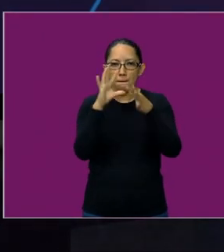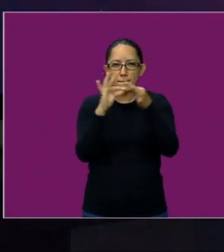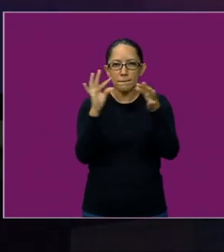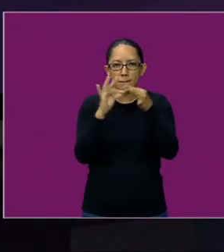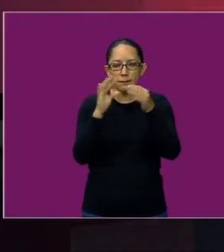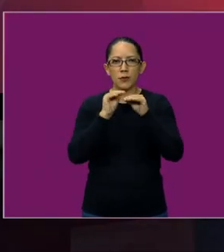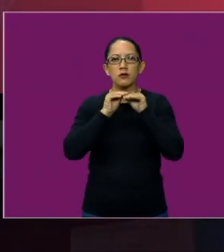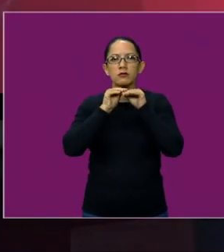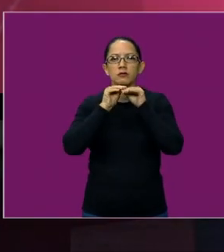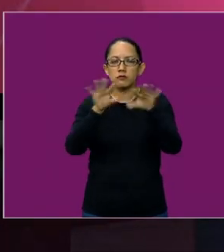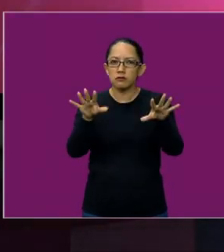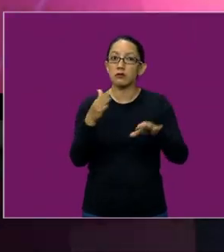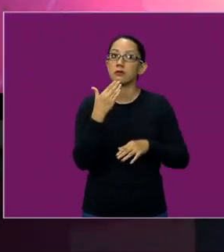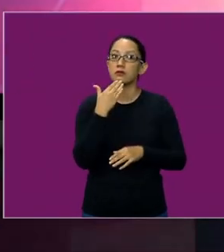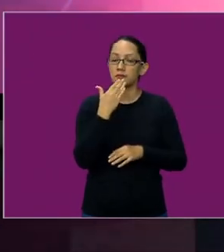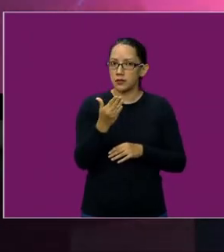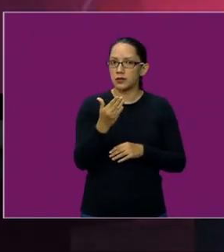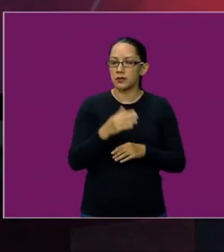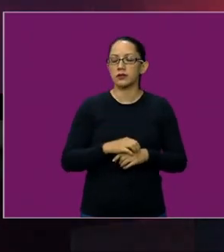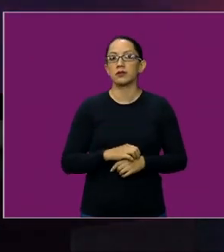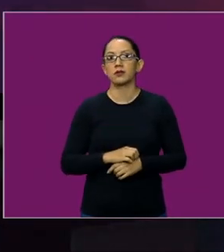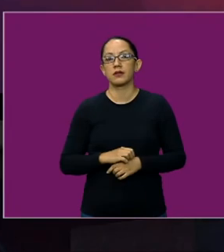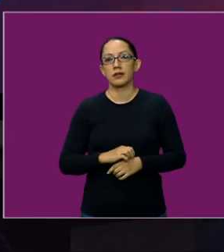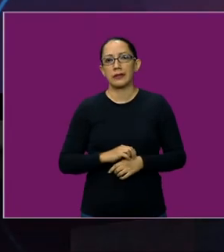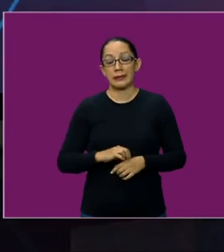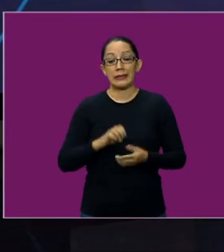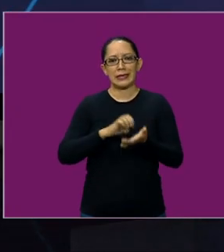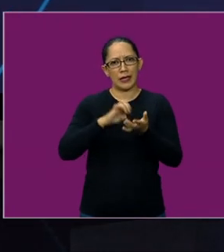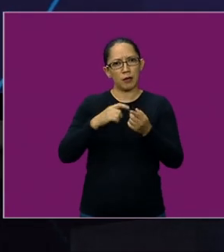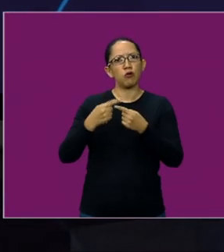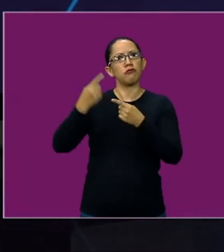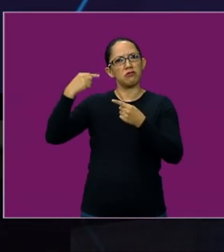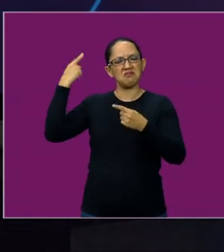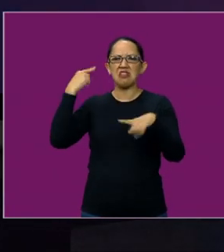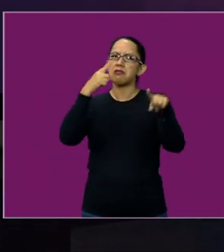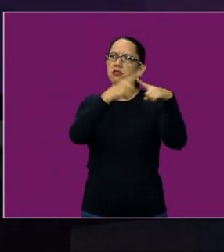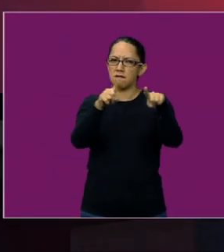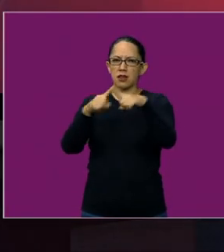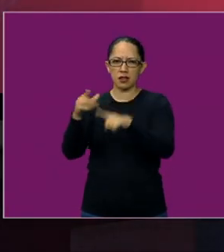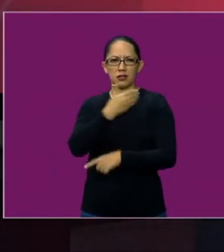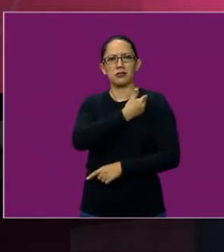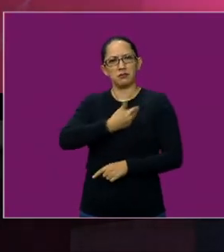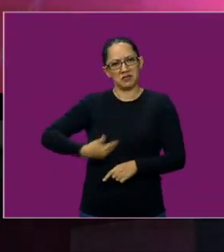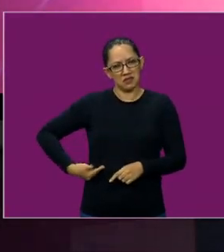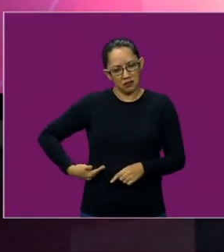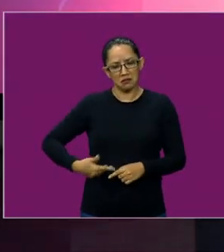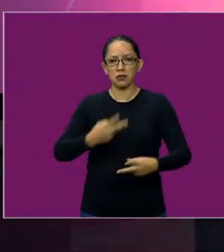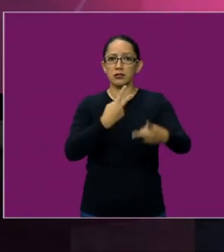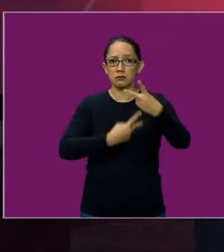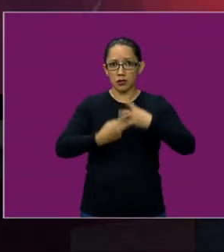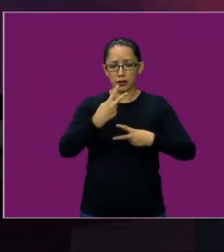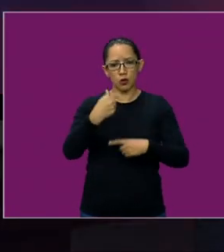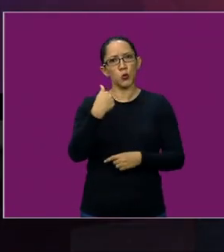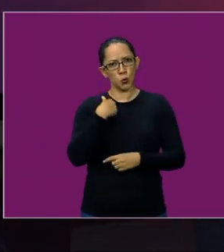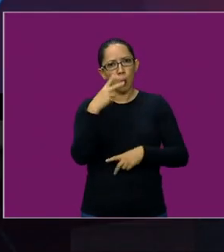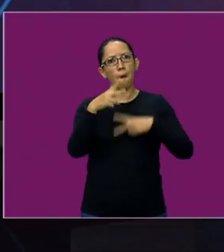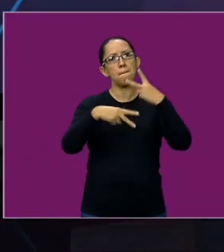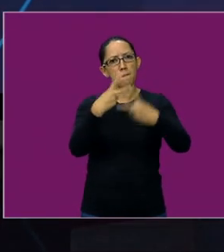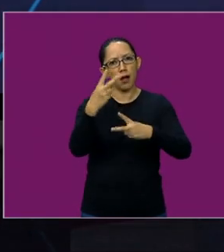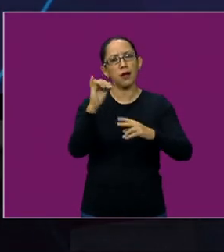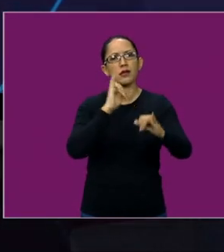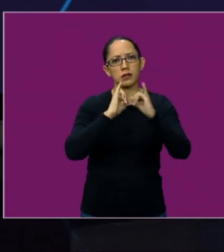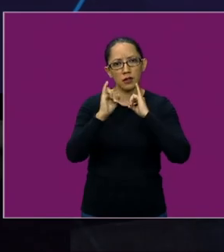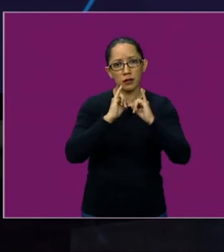Entonces, en este caso específico, y cuando ha venido cada presidente desde Zedillo, yo soy intérprete y los